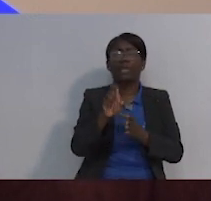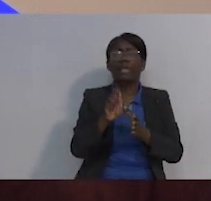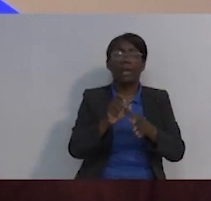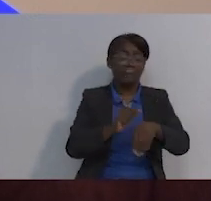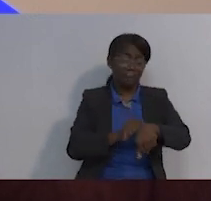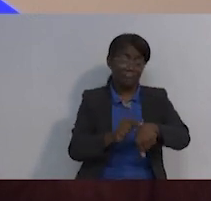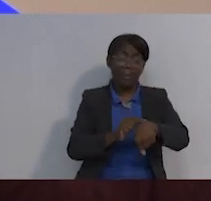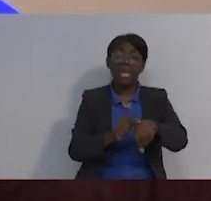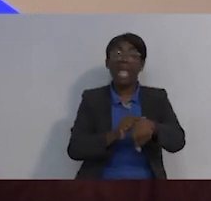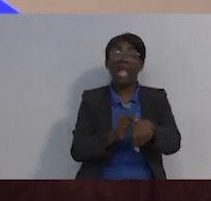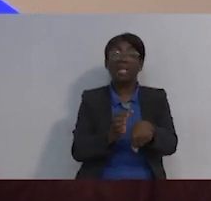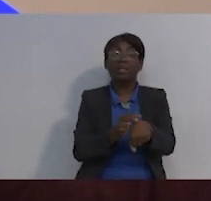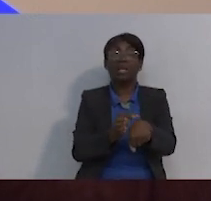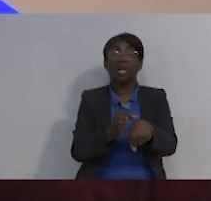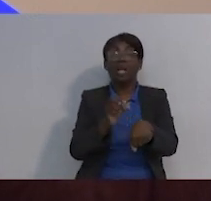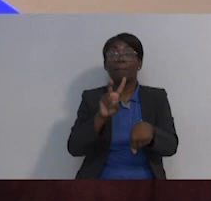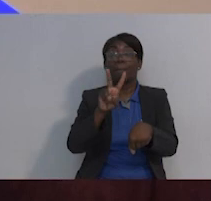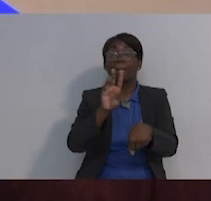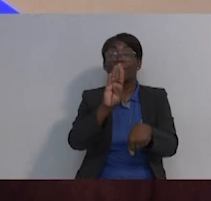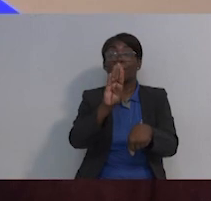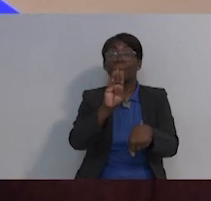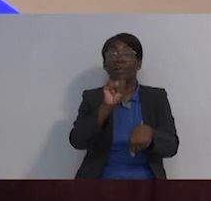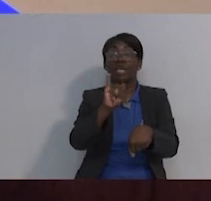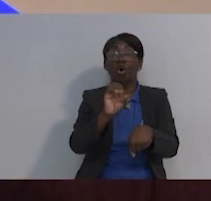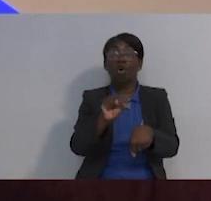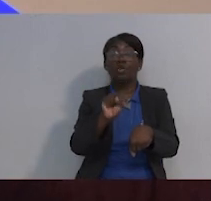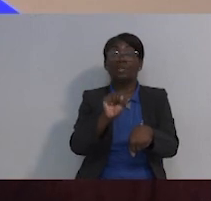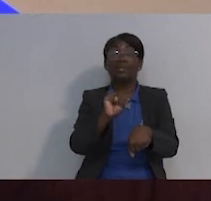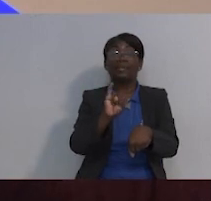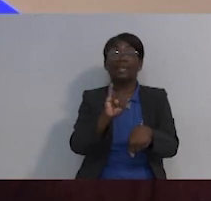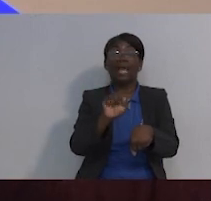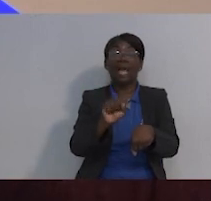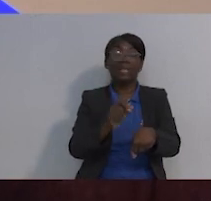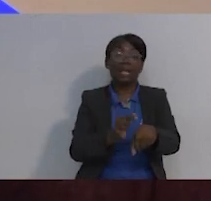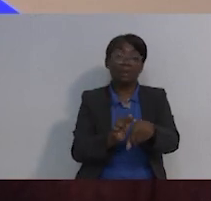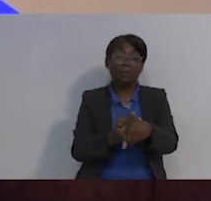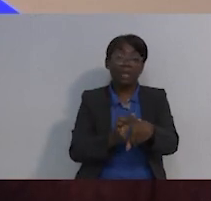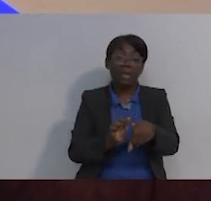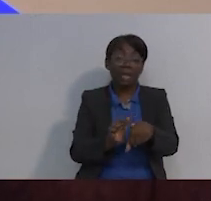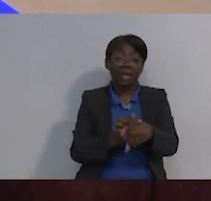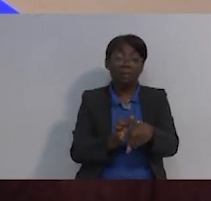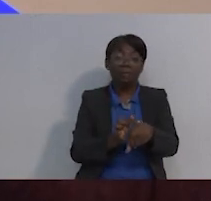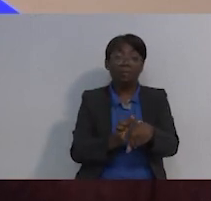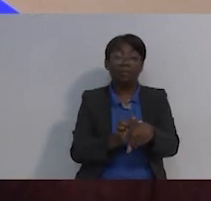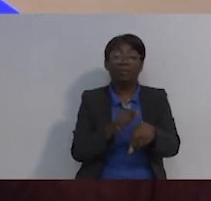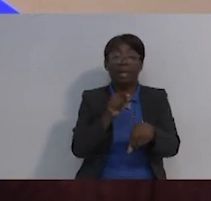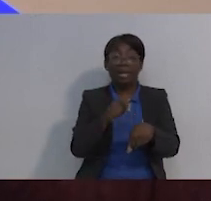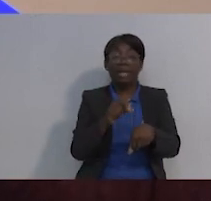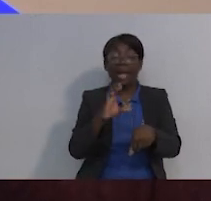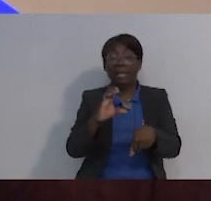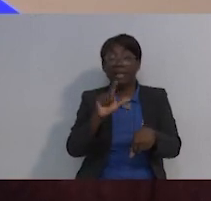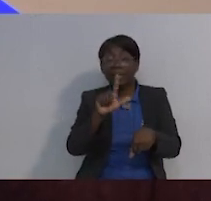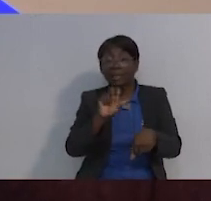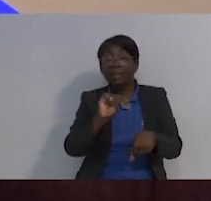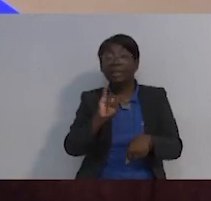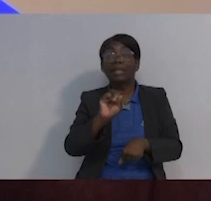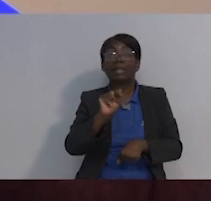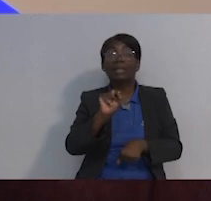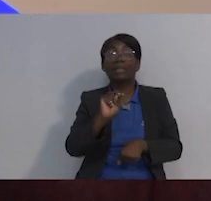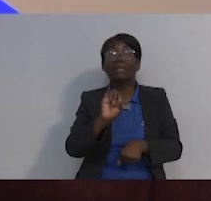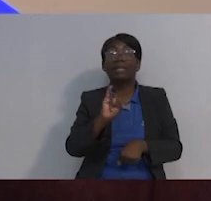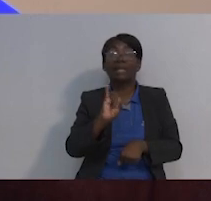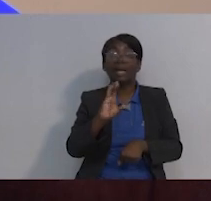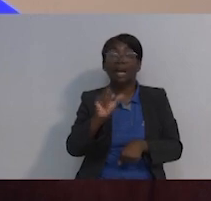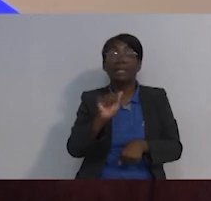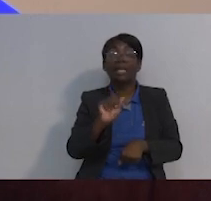ellos ayudan es, por ejemplo, coordinar con el servicio de dermatología para biopsias de piel, de hecho, para